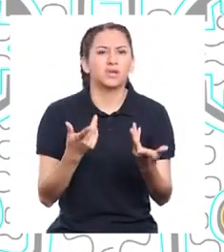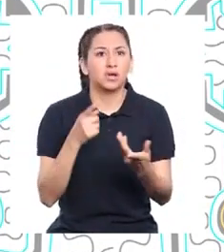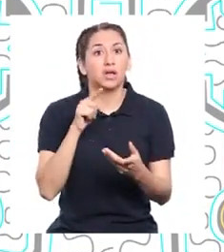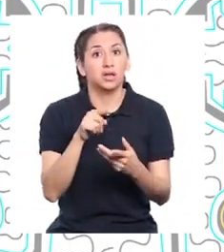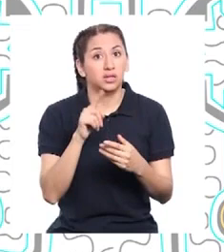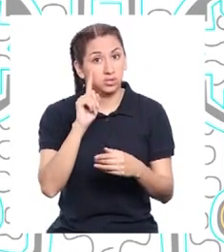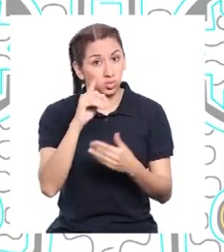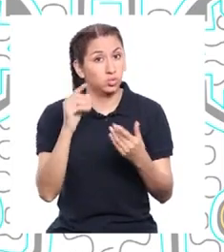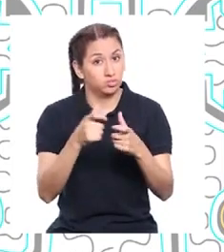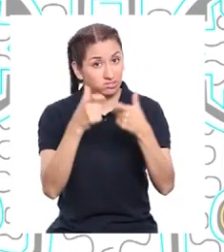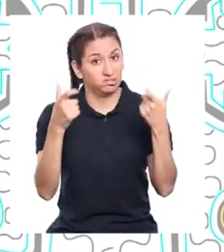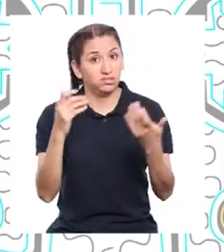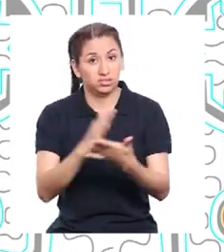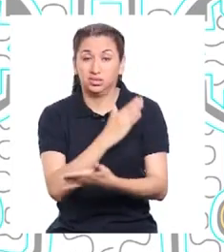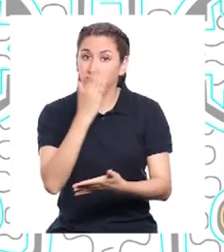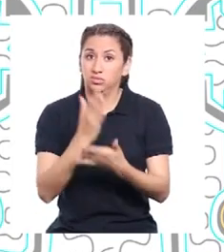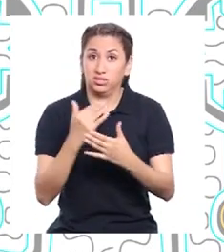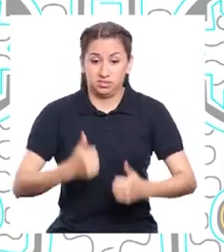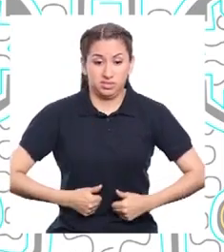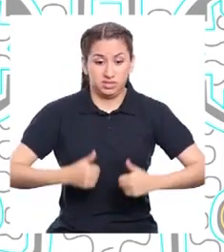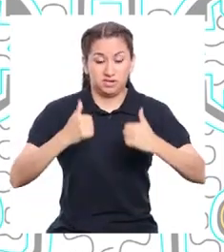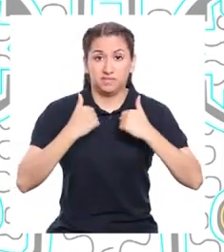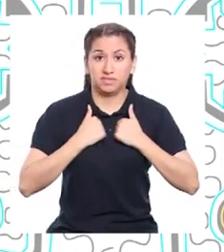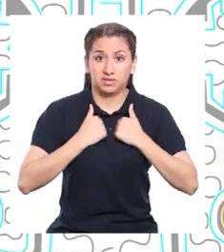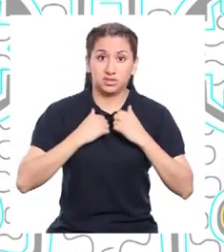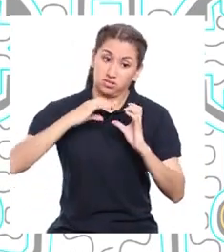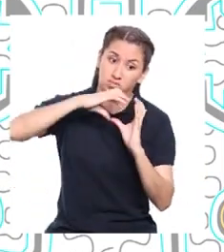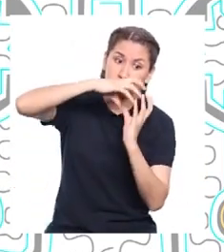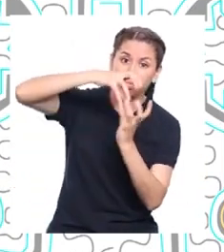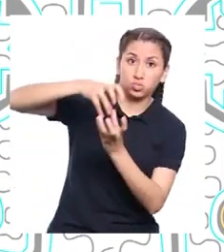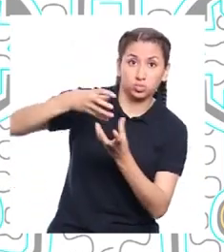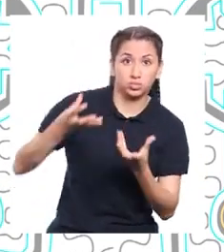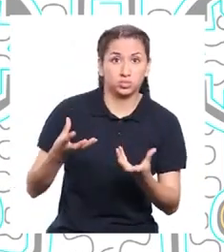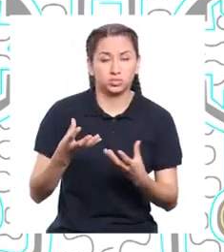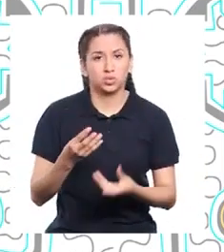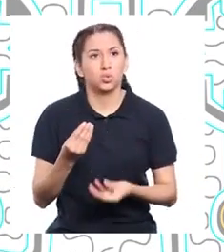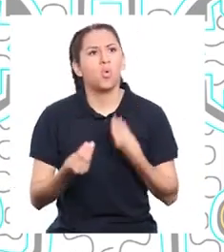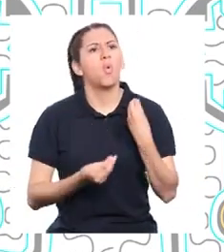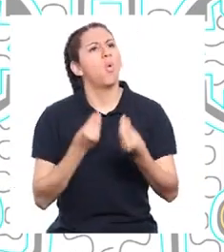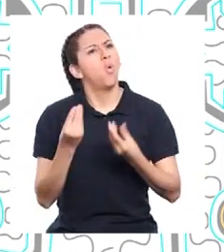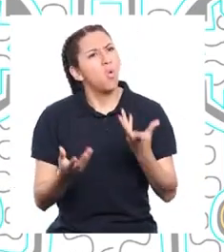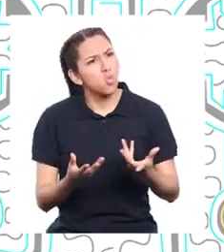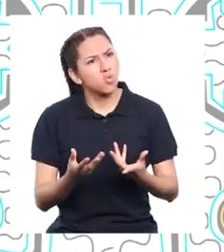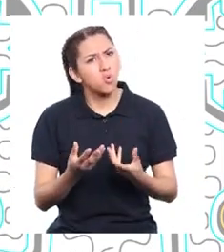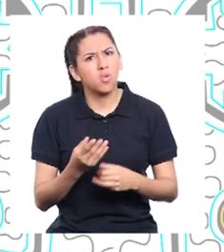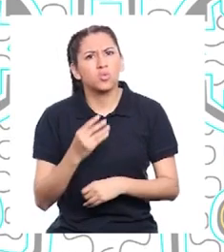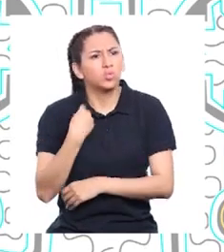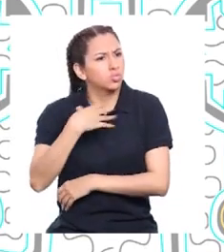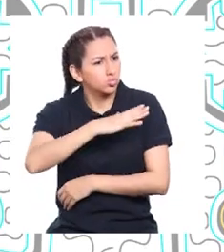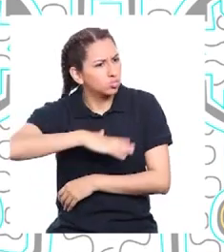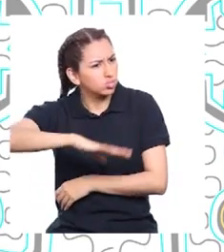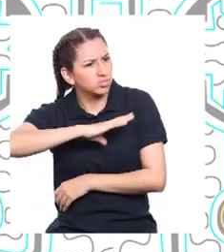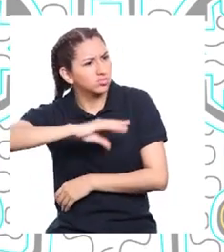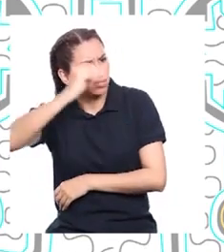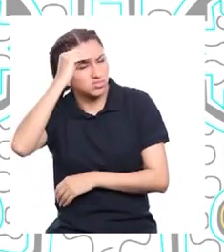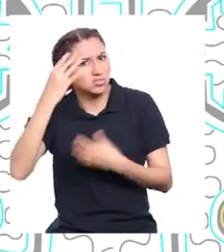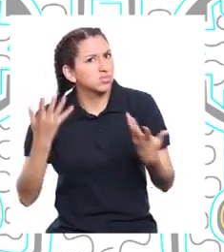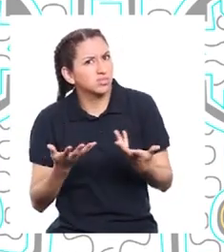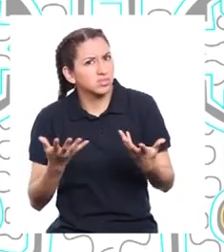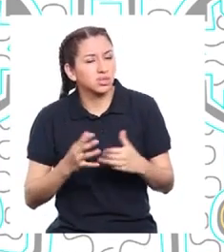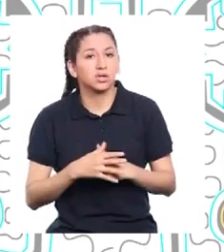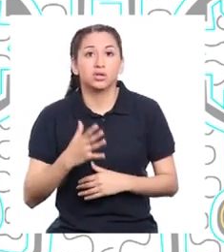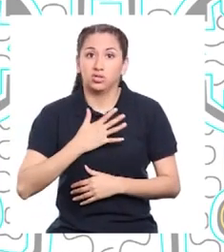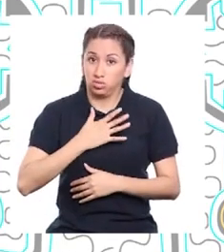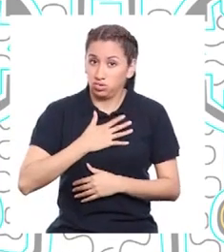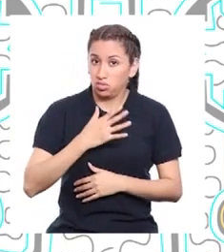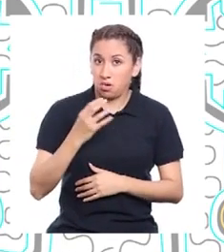y eso podría perjudicar la vida en el planeta. ¿Cómo no podríamos dar cuenta de eso?